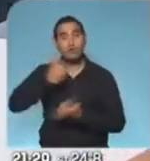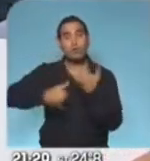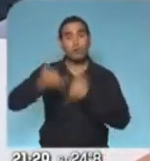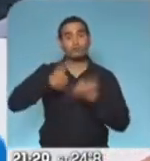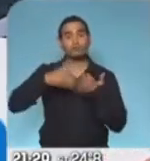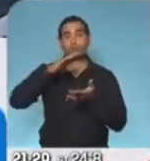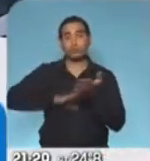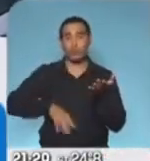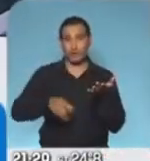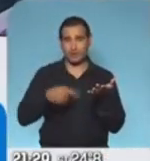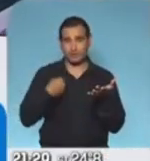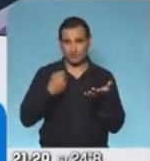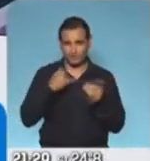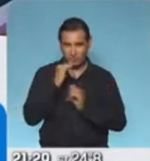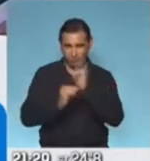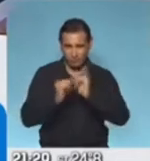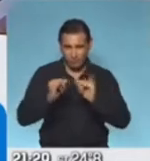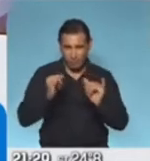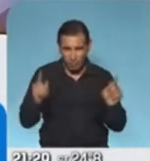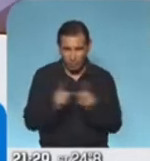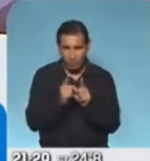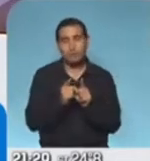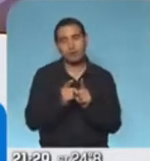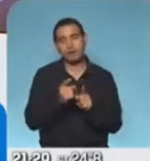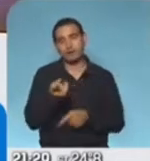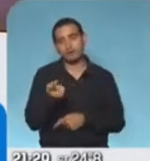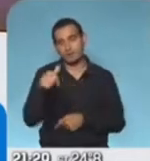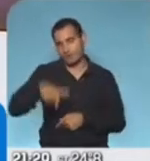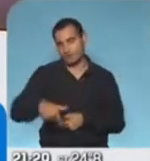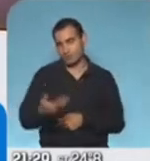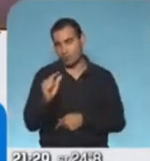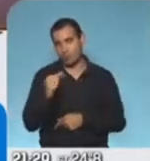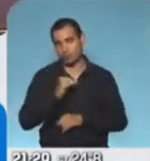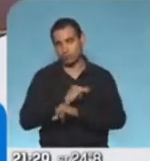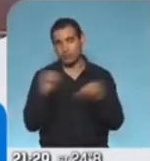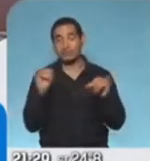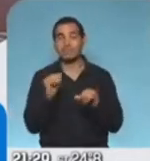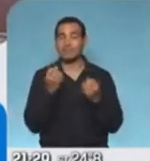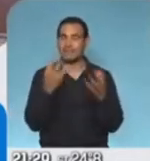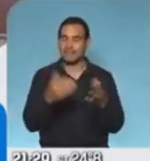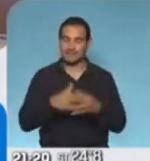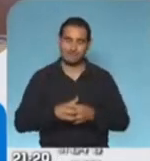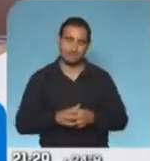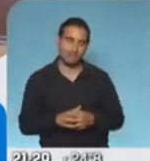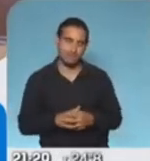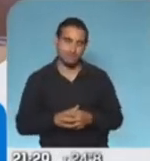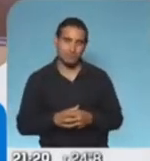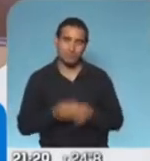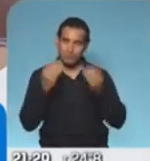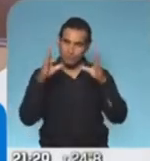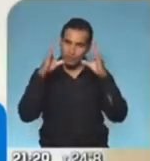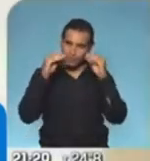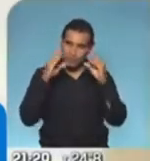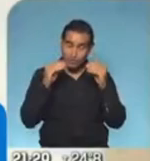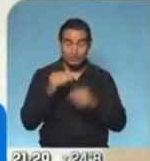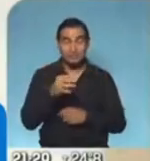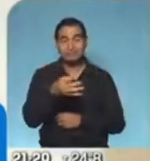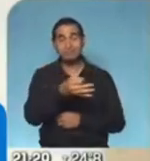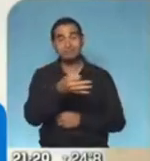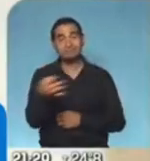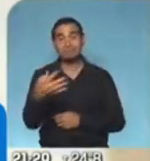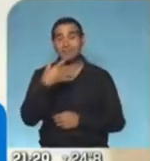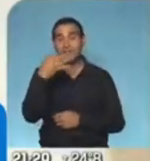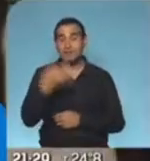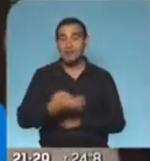que acabamos de resumir, pero por supuesto que se anunciaron en estas horas. Cristian, ¿cómo va? Buenas noches. ¿Qué tal? Buenas noches. La verdad que muy